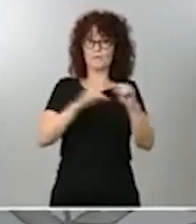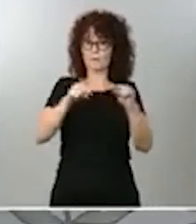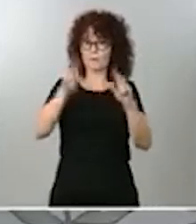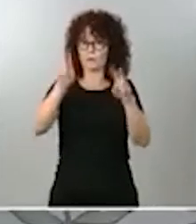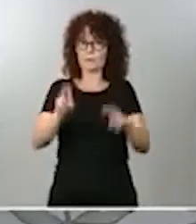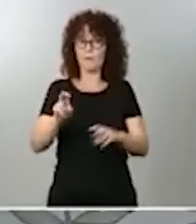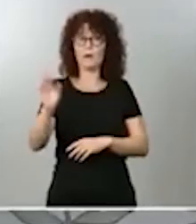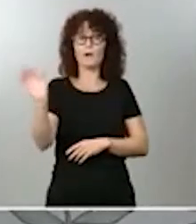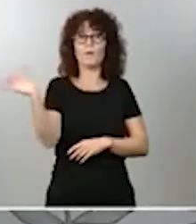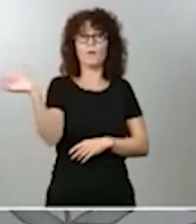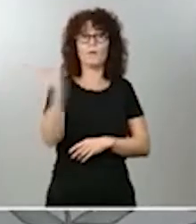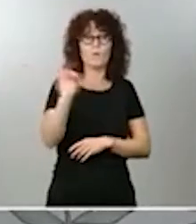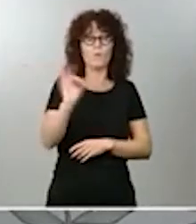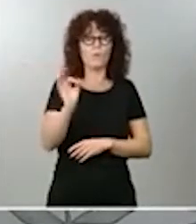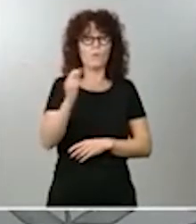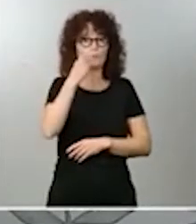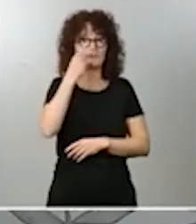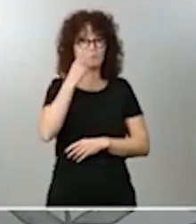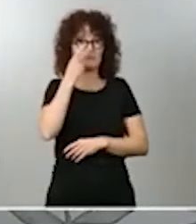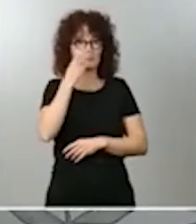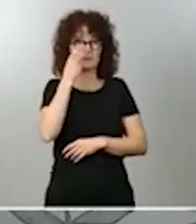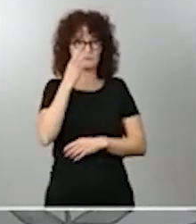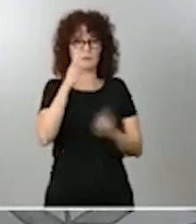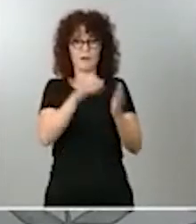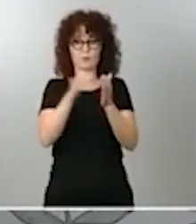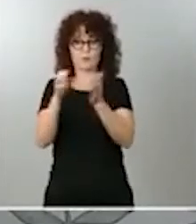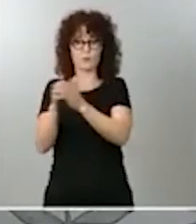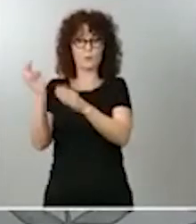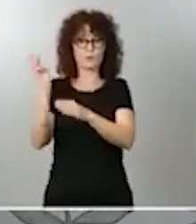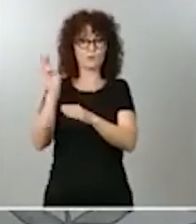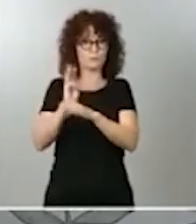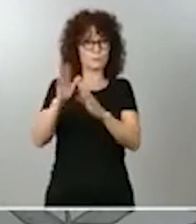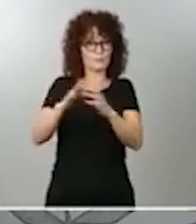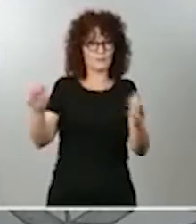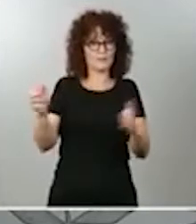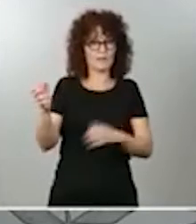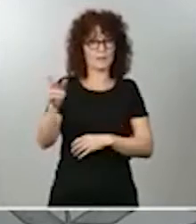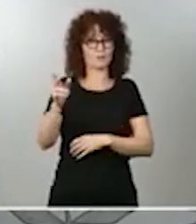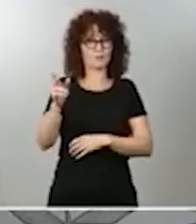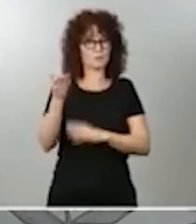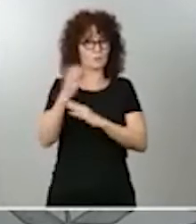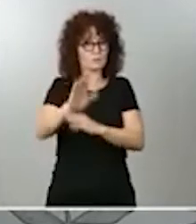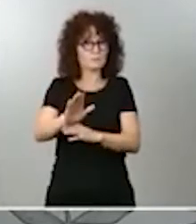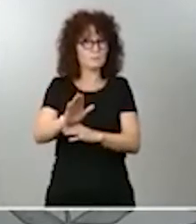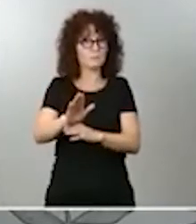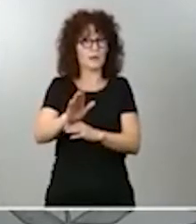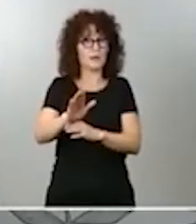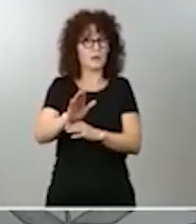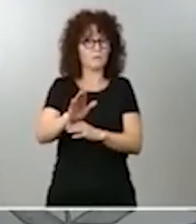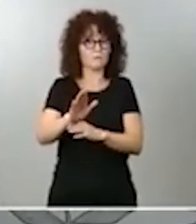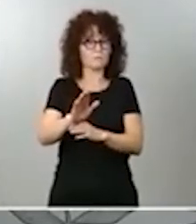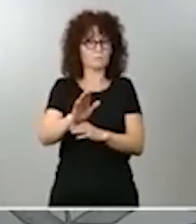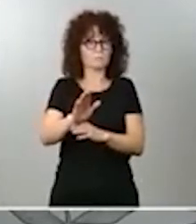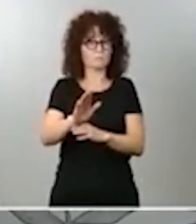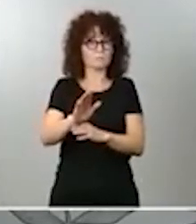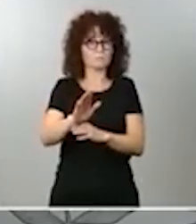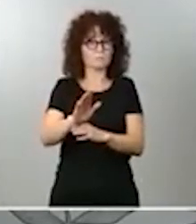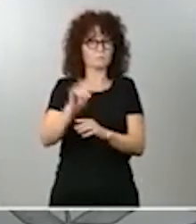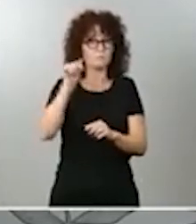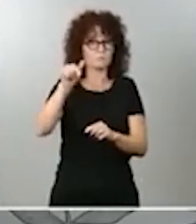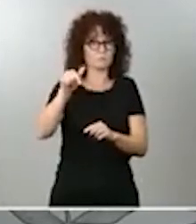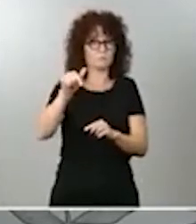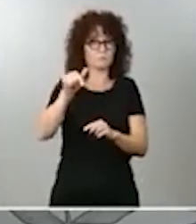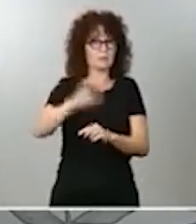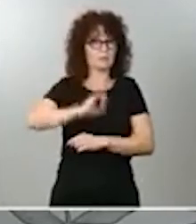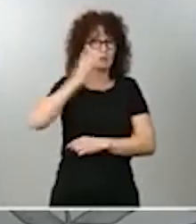interés en que sean los grupos parlamentarios, unos u otros, los que presenten de una u otra forma esta iniciativa.